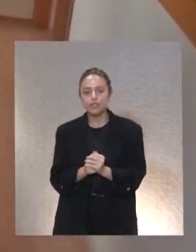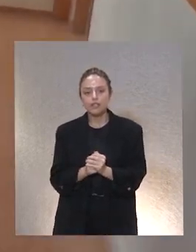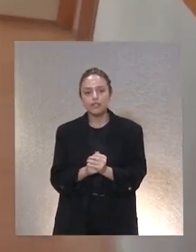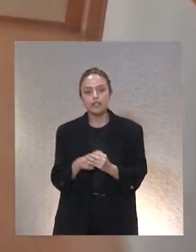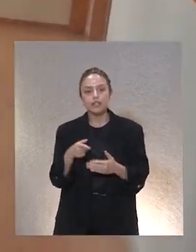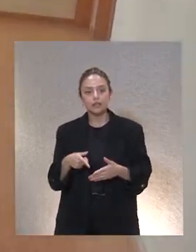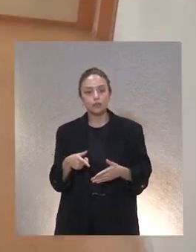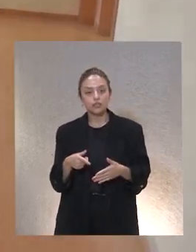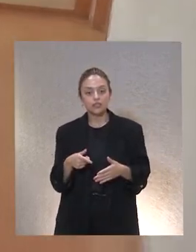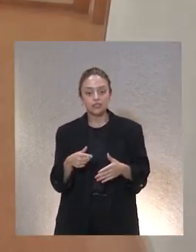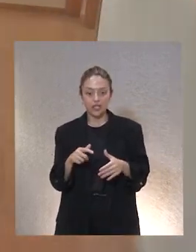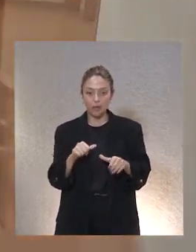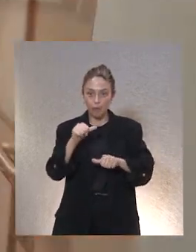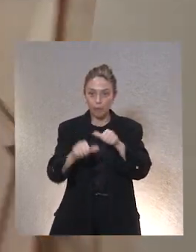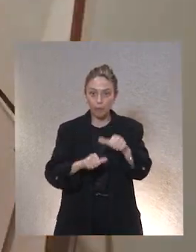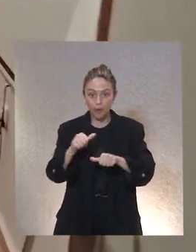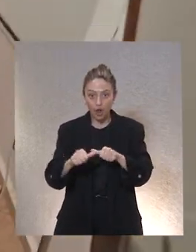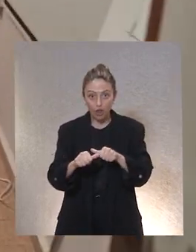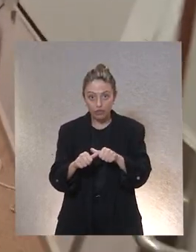desde su propio proceso de admisión.